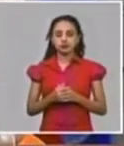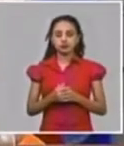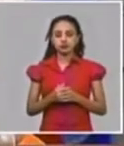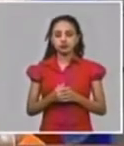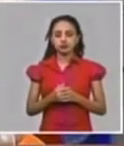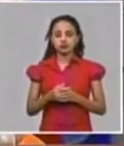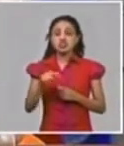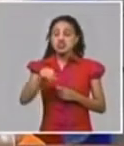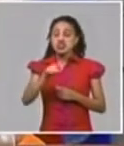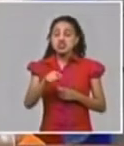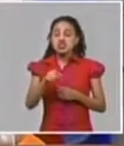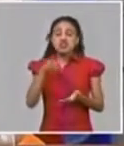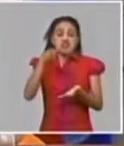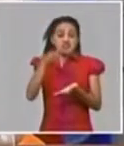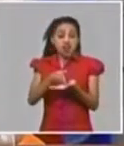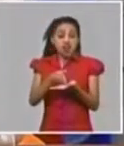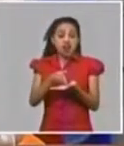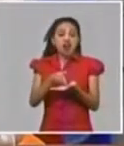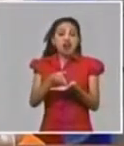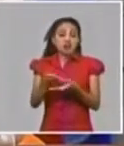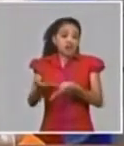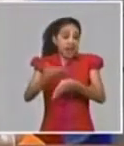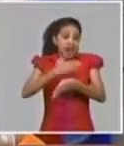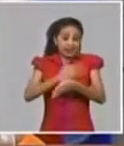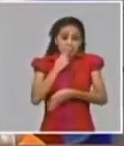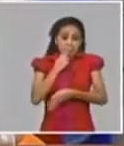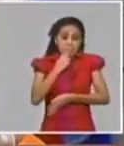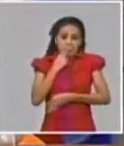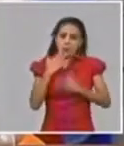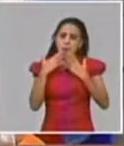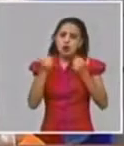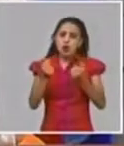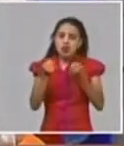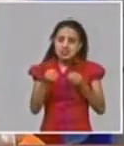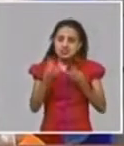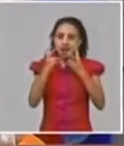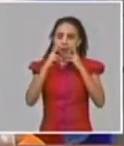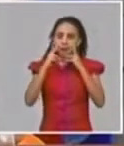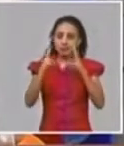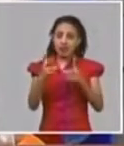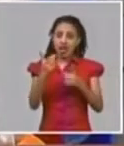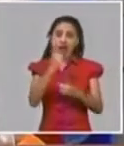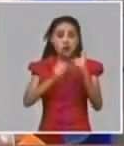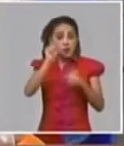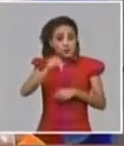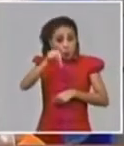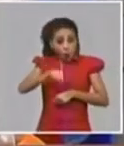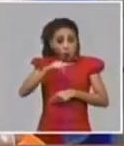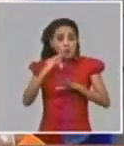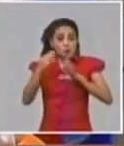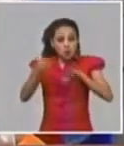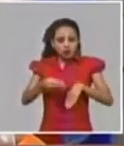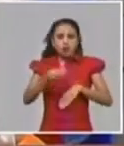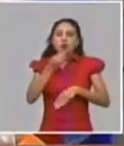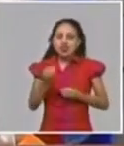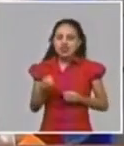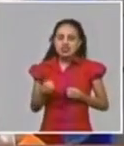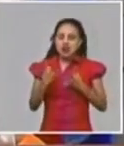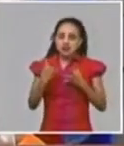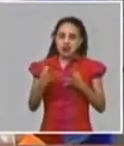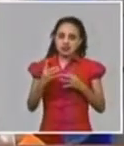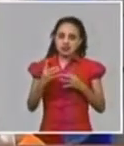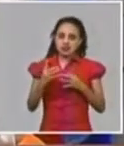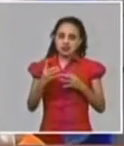salvan vidas y algunos de ellos podrían haber sido probablemente salvados en esta circunstancia